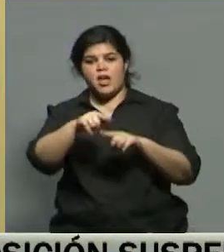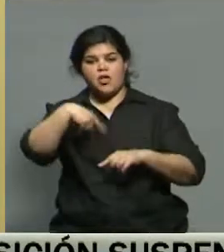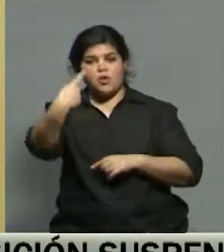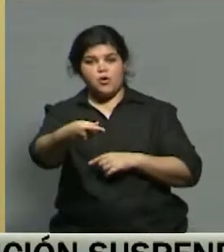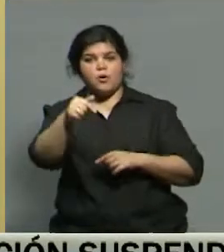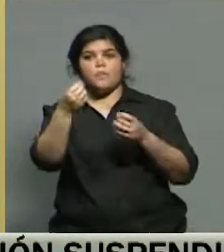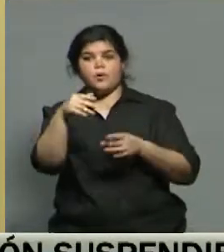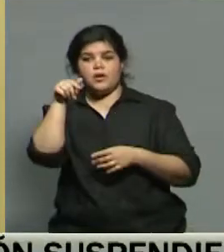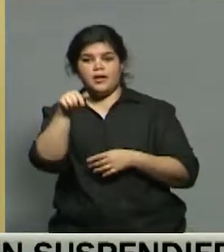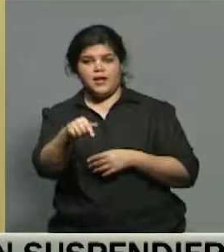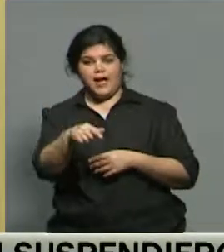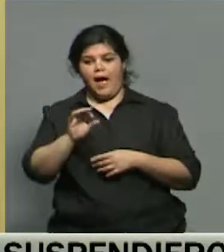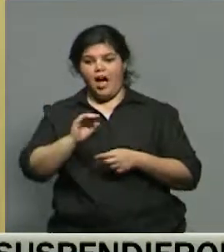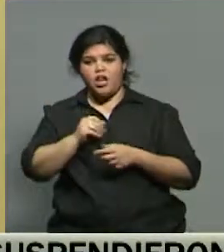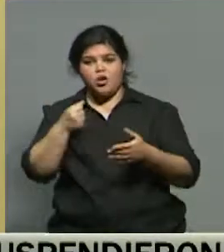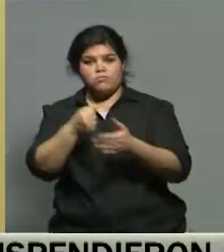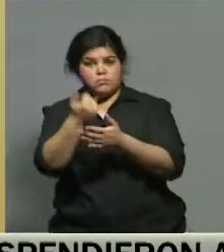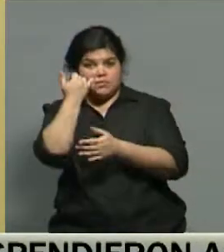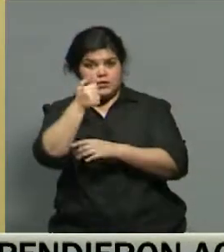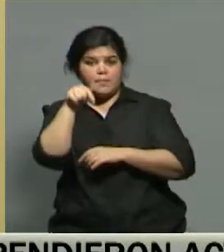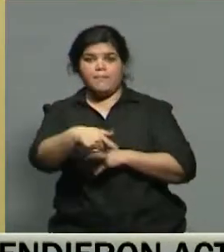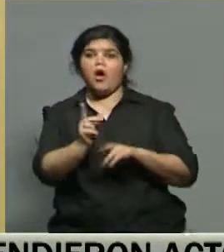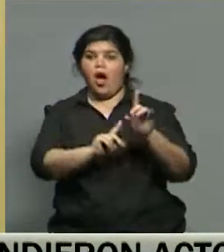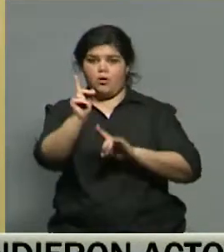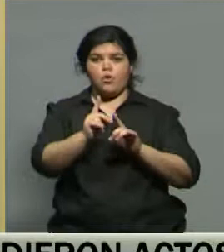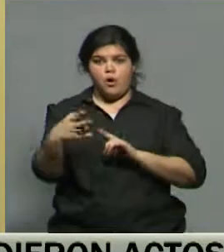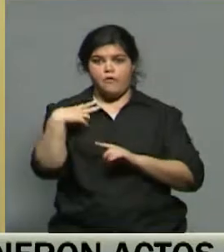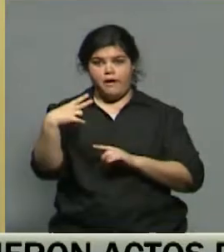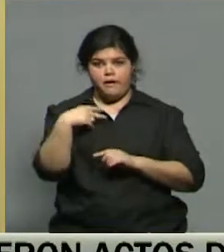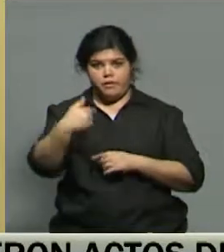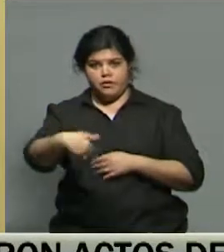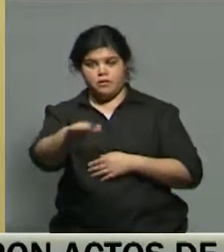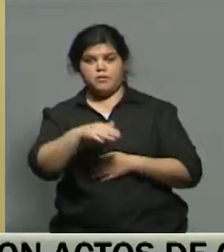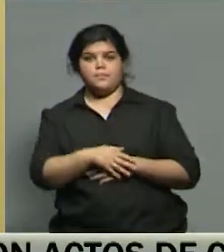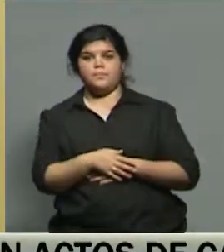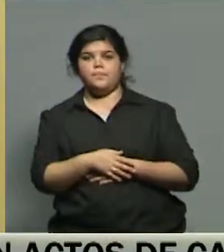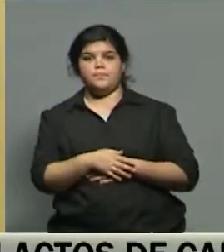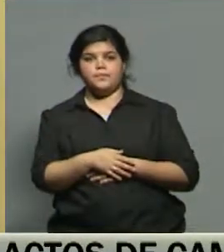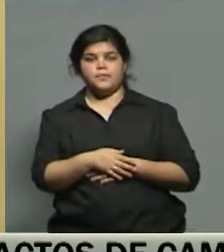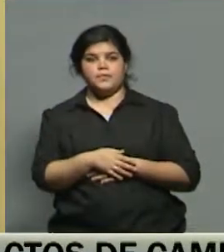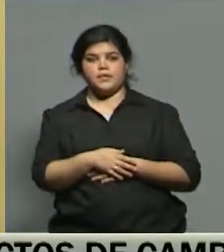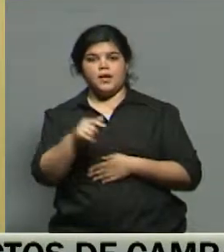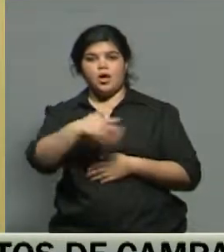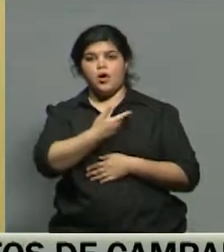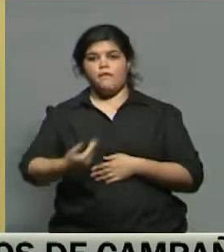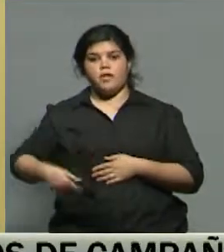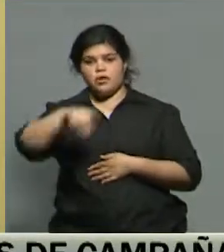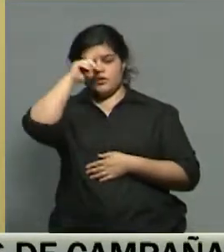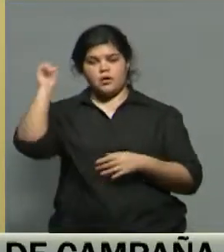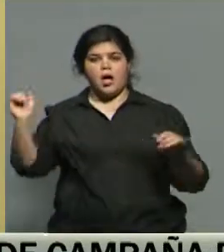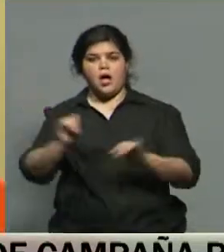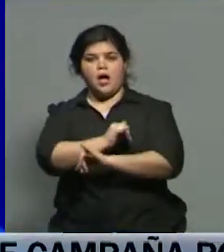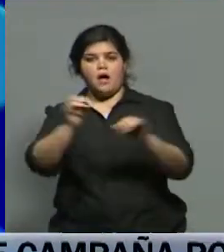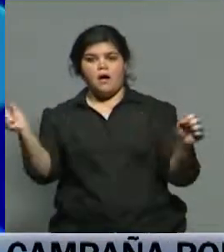parece que termina el año, pero todavía quedan algunos feriados puentes para quienes los están esperando. Hoy el Gobierno Nacional promulgó